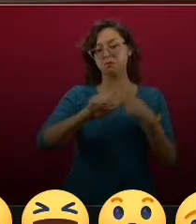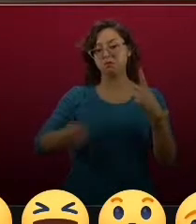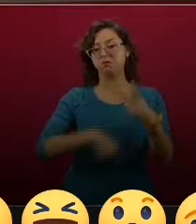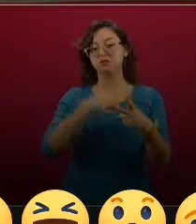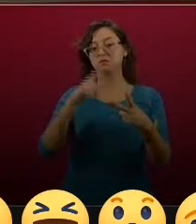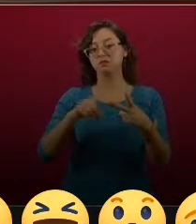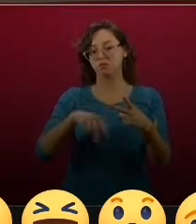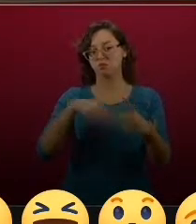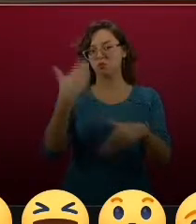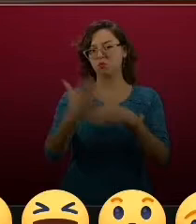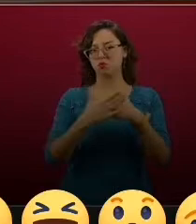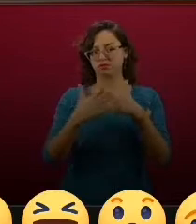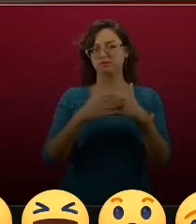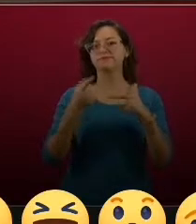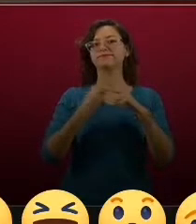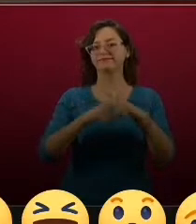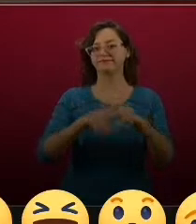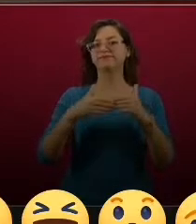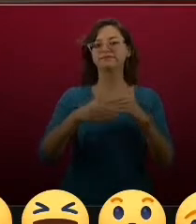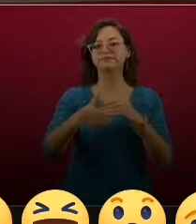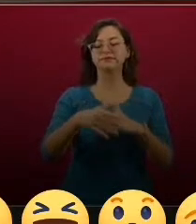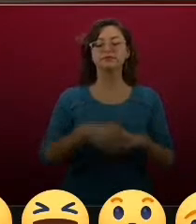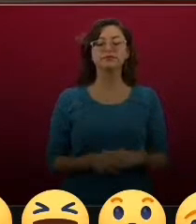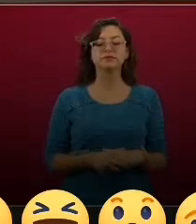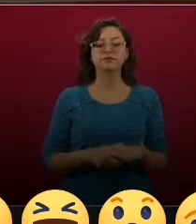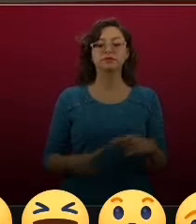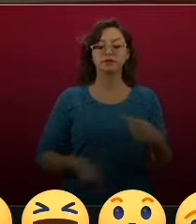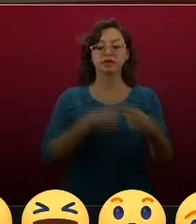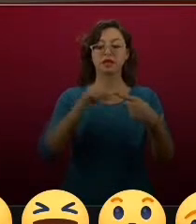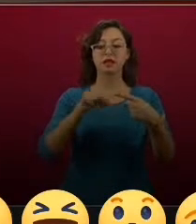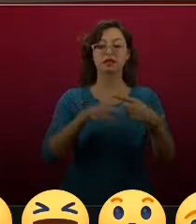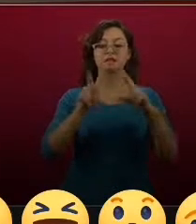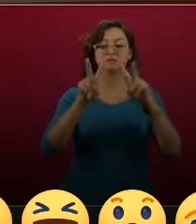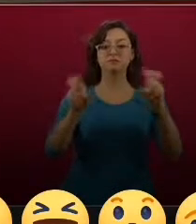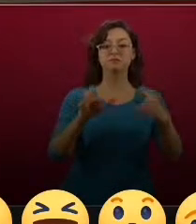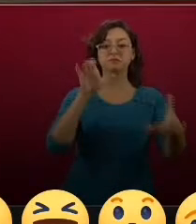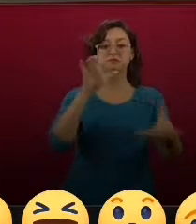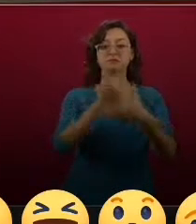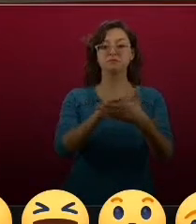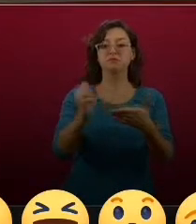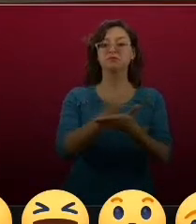del año. El primero de ellos es el crédito conyugal. Adelante, por favor.